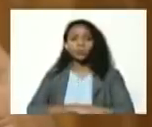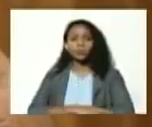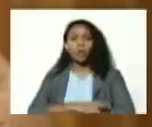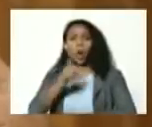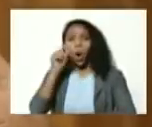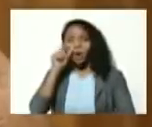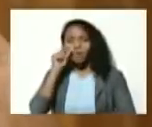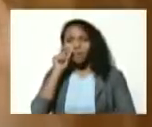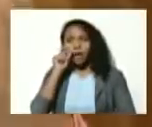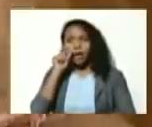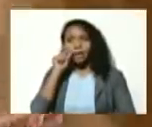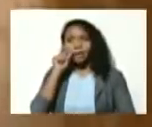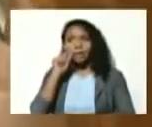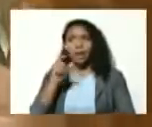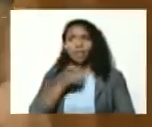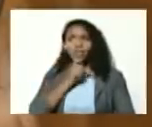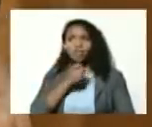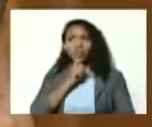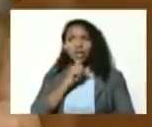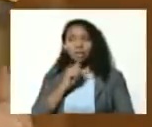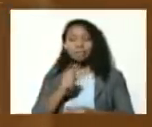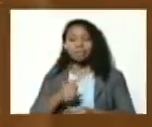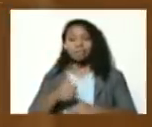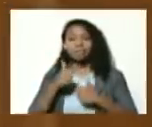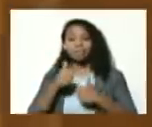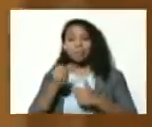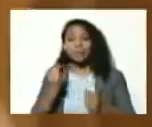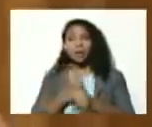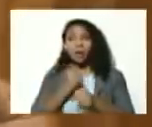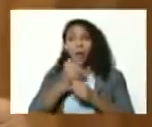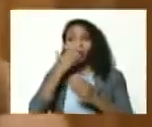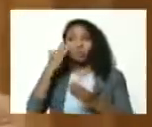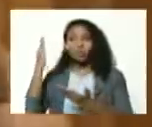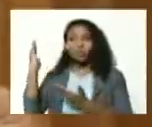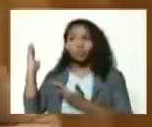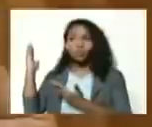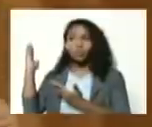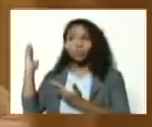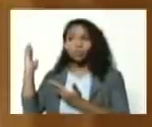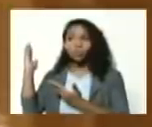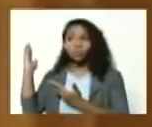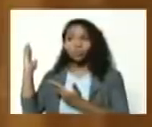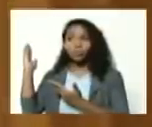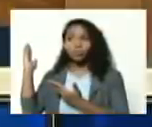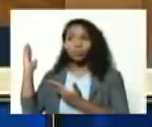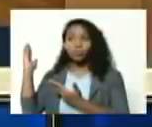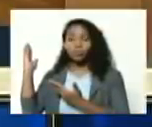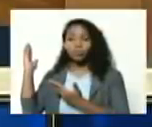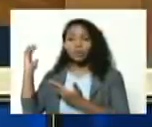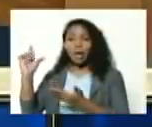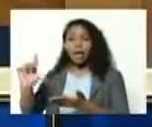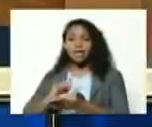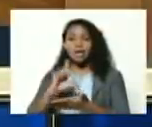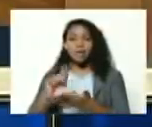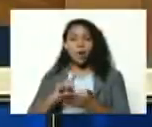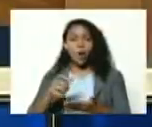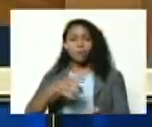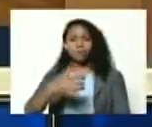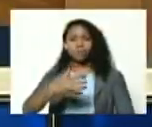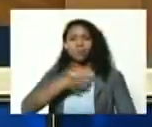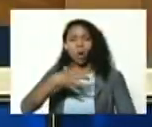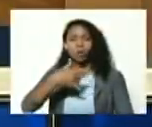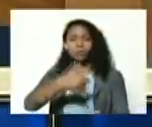hombre de las dificultades tremendo trabajo yo lo conocí en el año 87 este libro cuando ganó premio de las Américas